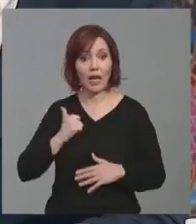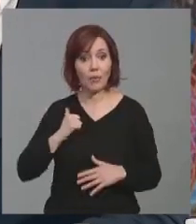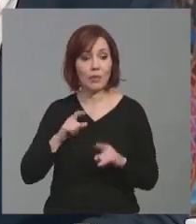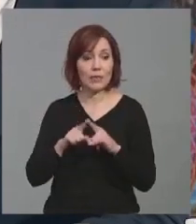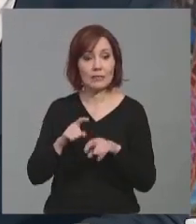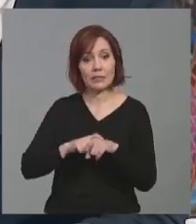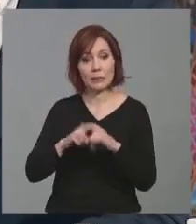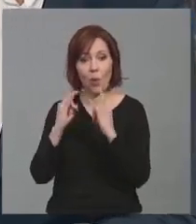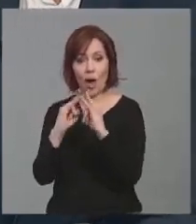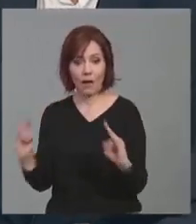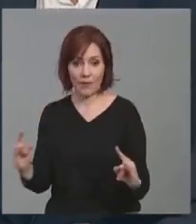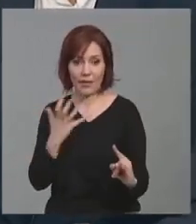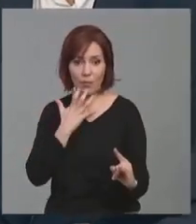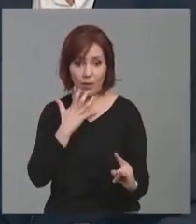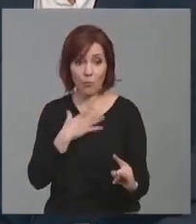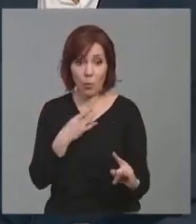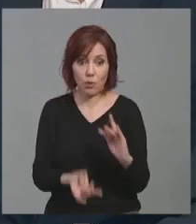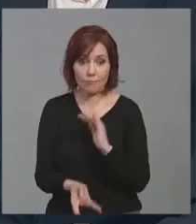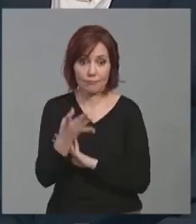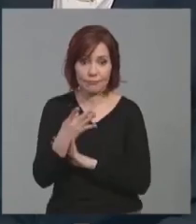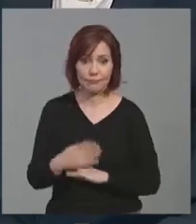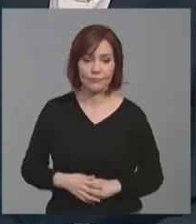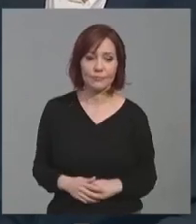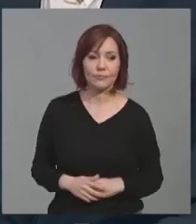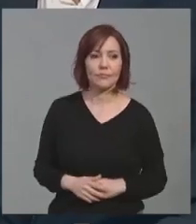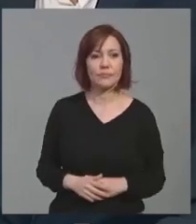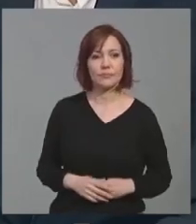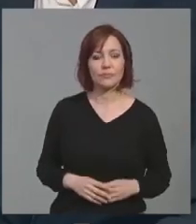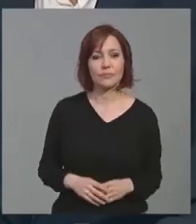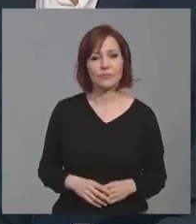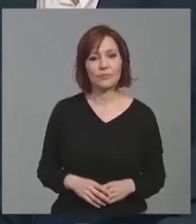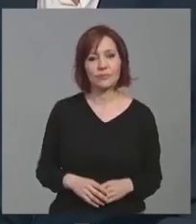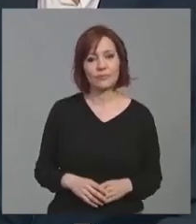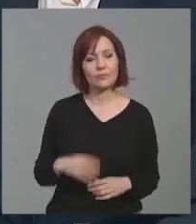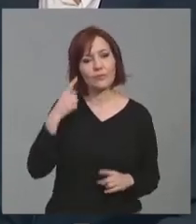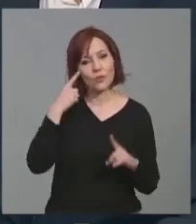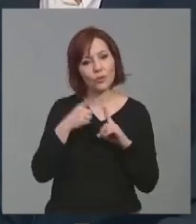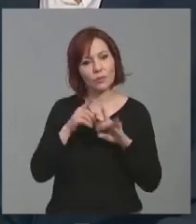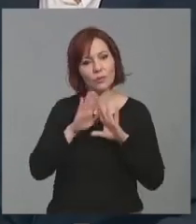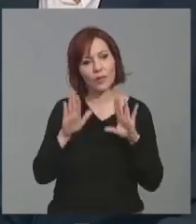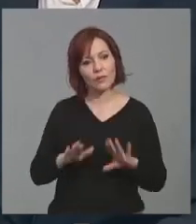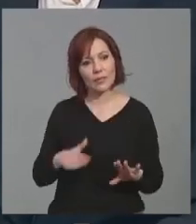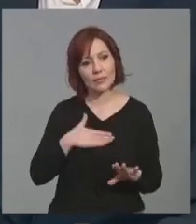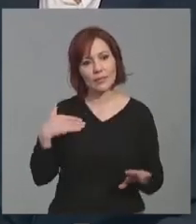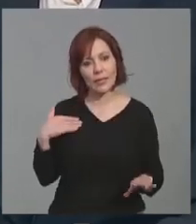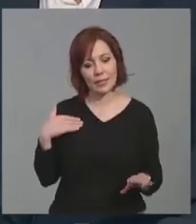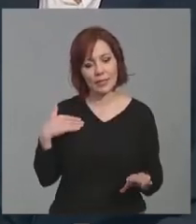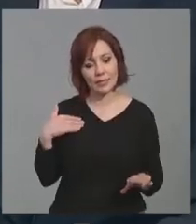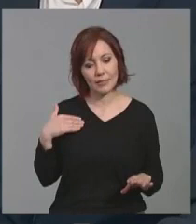serían estupendos. Perdón, que sí, estamos viendo sobre todo que la idea que ronda todo esto es hacer partícipes